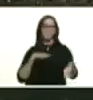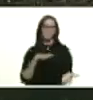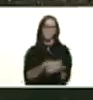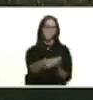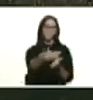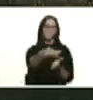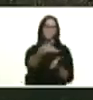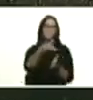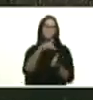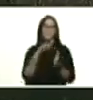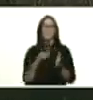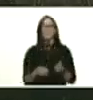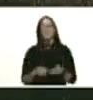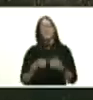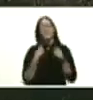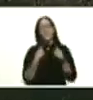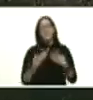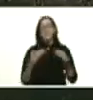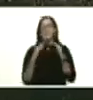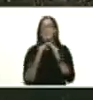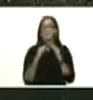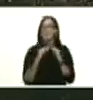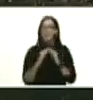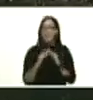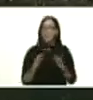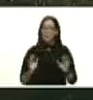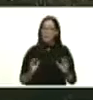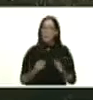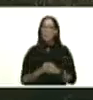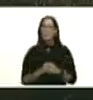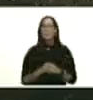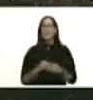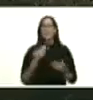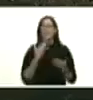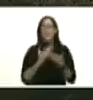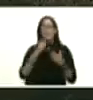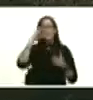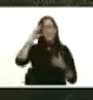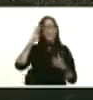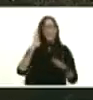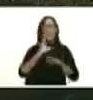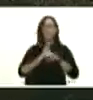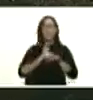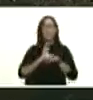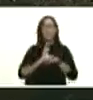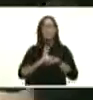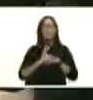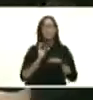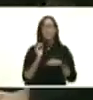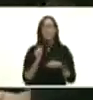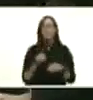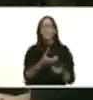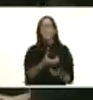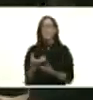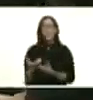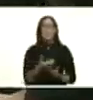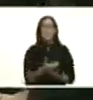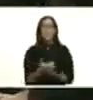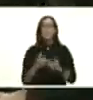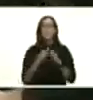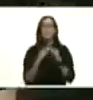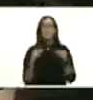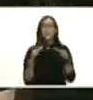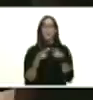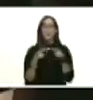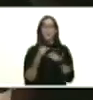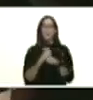una pérdida total de las viviendas gracias a Dios y gracias al apoyo de protección civil del cuerpo de bomberos y a y todo el equipo